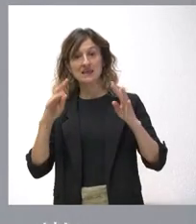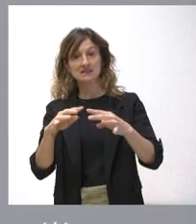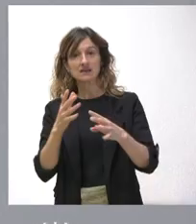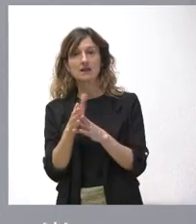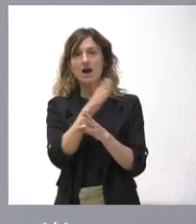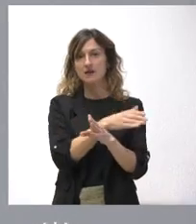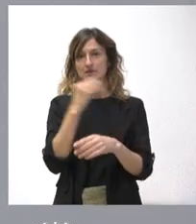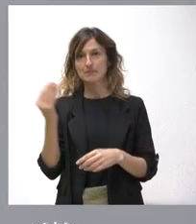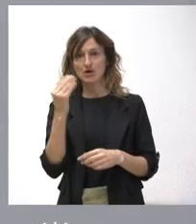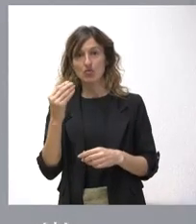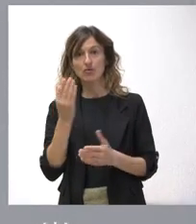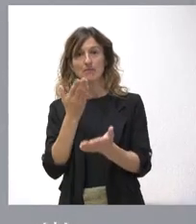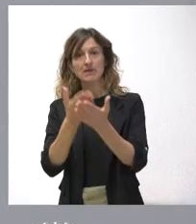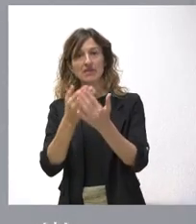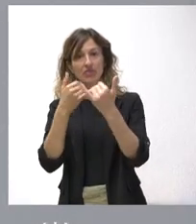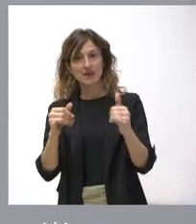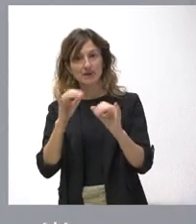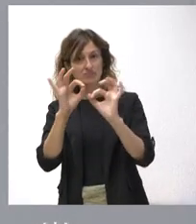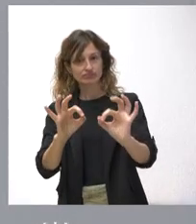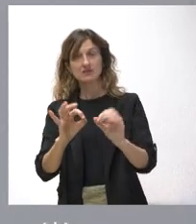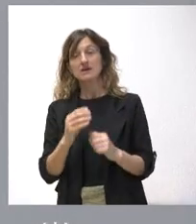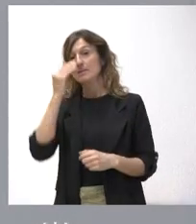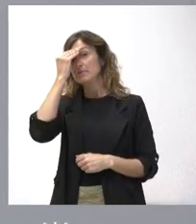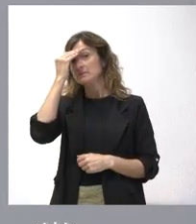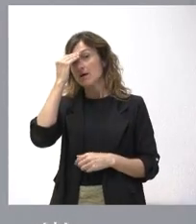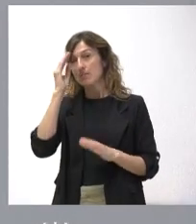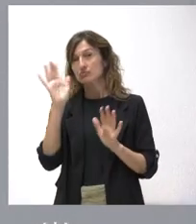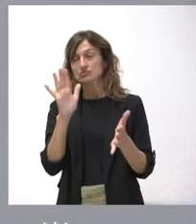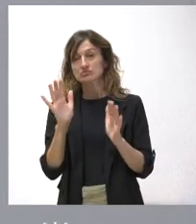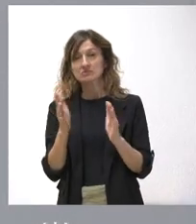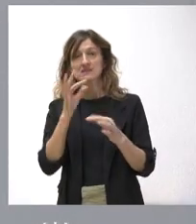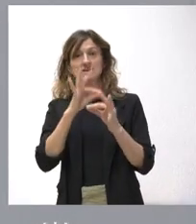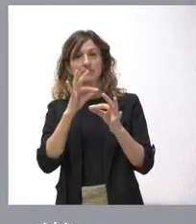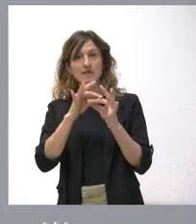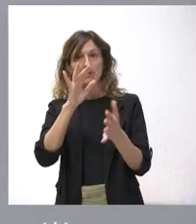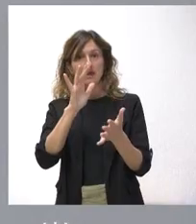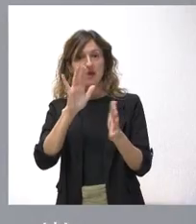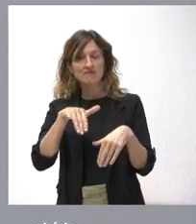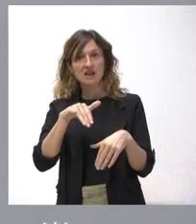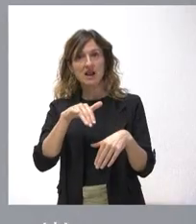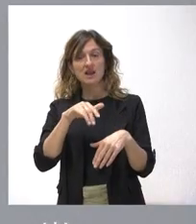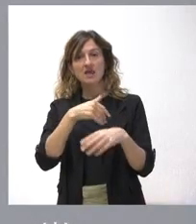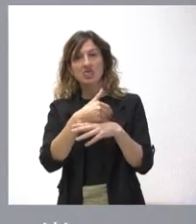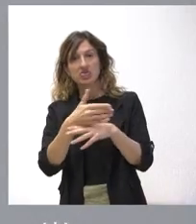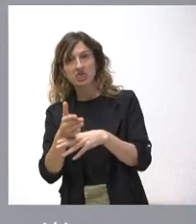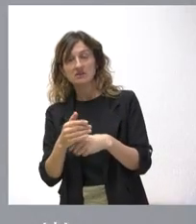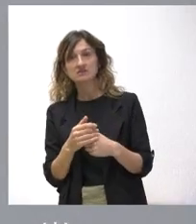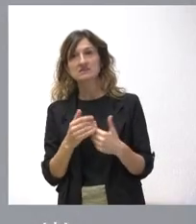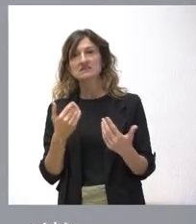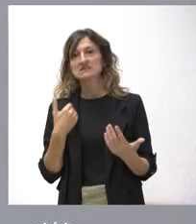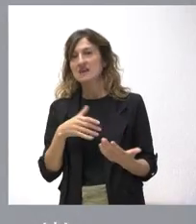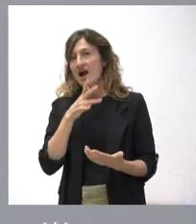mejor. De hecho, hemos pedido que se celebre y todos pensábamos que se iba a celebrar en septiembre. Parece que hay un reso adicional. Mire, ya a estas alturas,